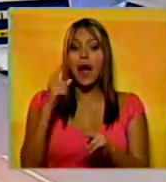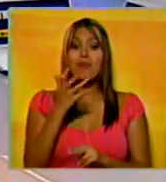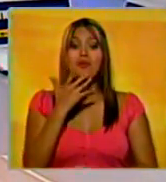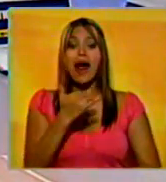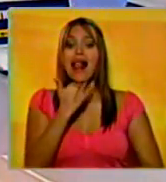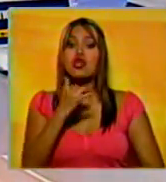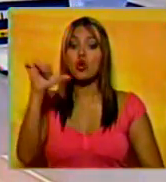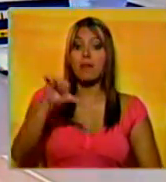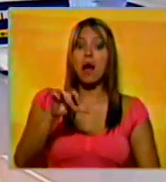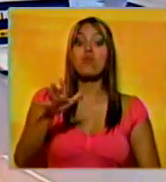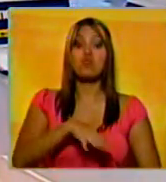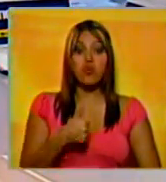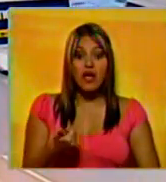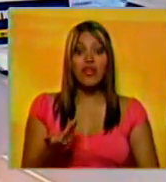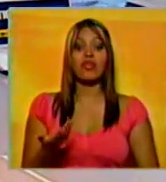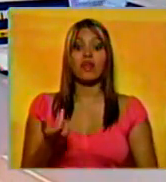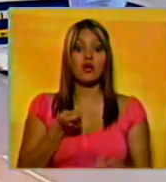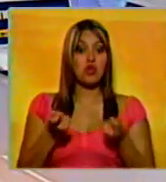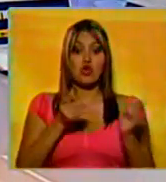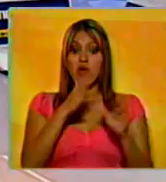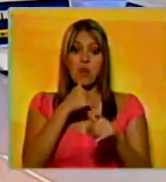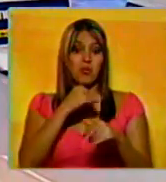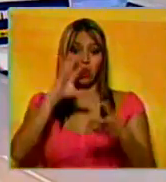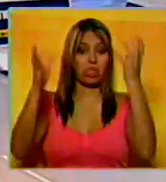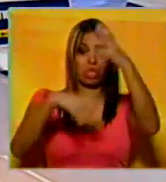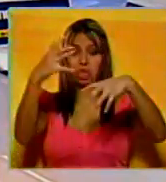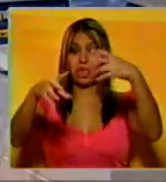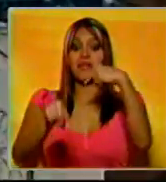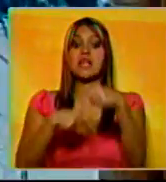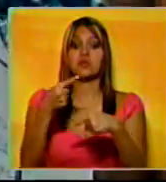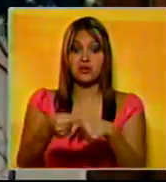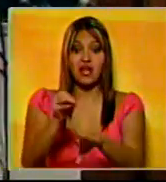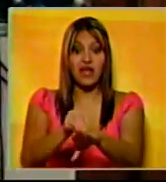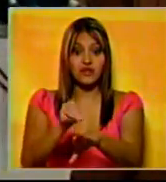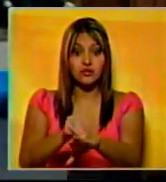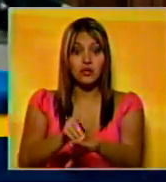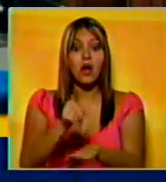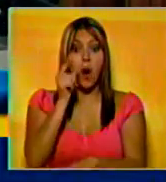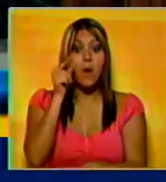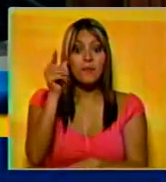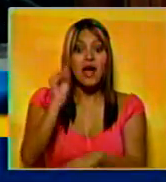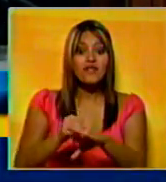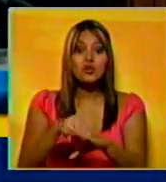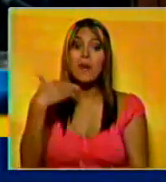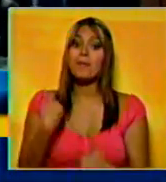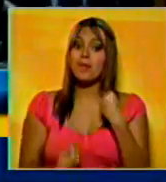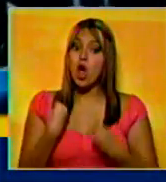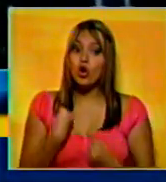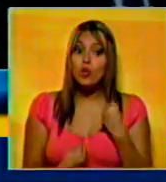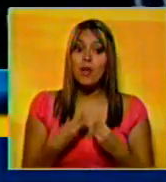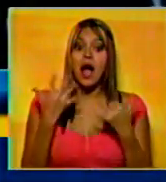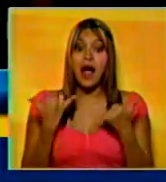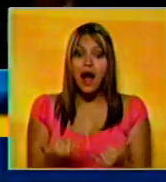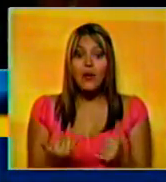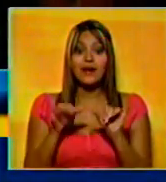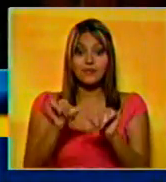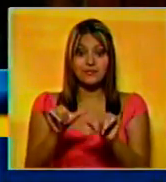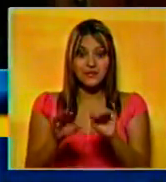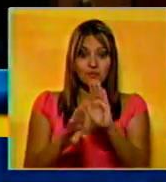puede desatar una situación incontrolable. Ban Ki-moon aseguró estar muy preocupado por el desarrollo de los acontecimientos en la zona.